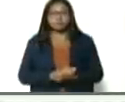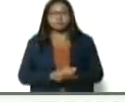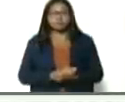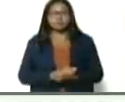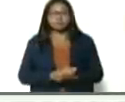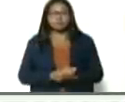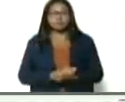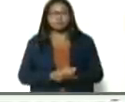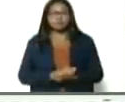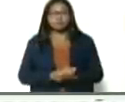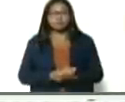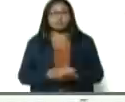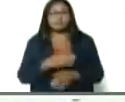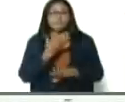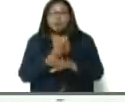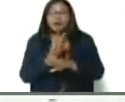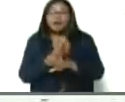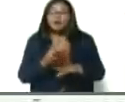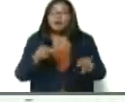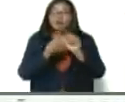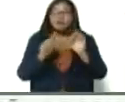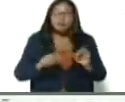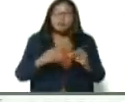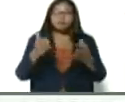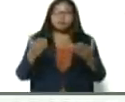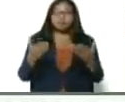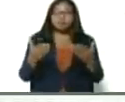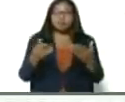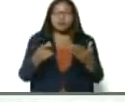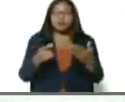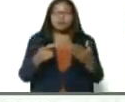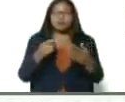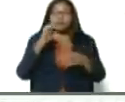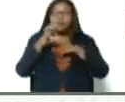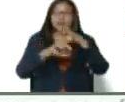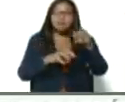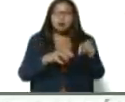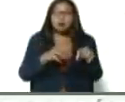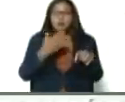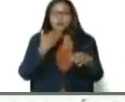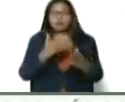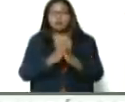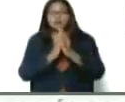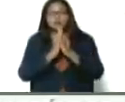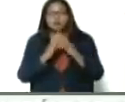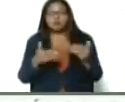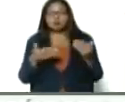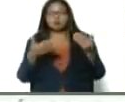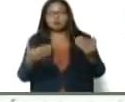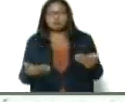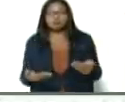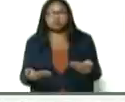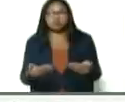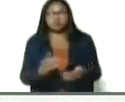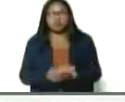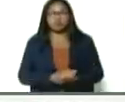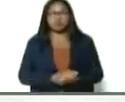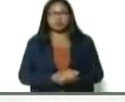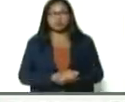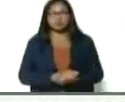y desde la Cámara Venezolana de la Industria de Vino Caprina, presidente, nos pidieron que le hiciéramos llegar a estos obsequios, este animal